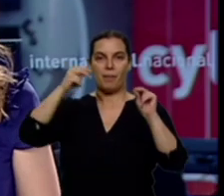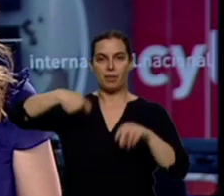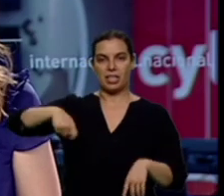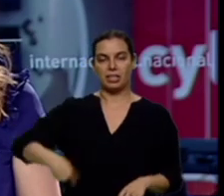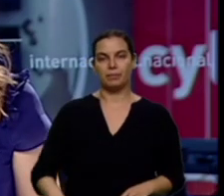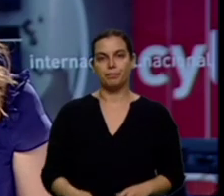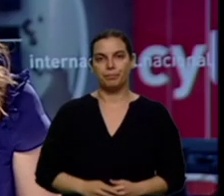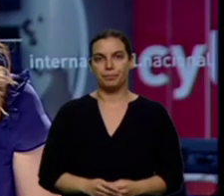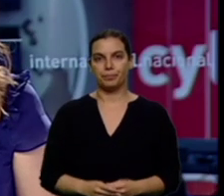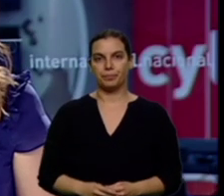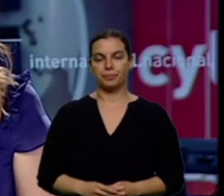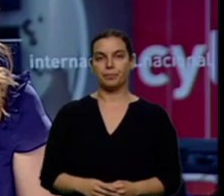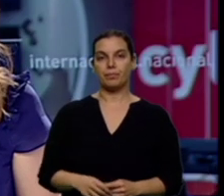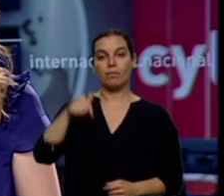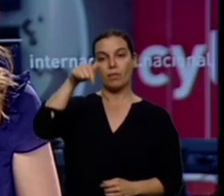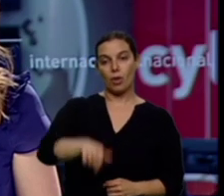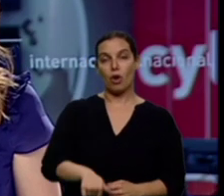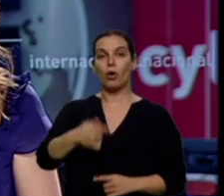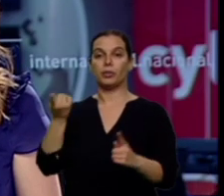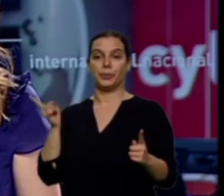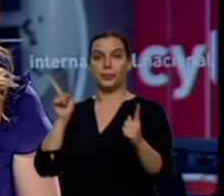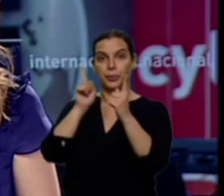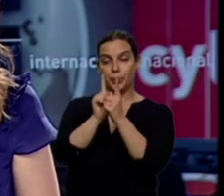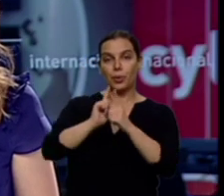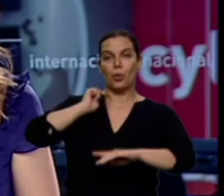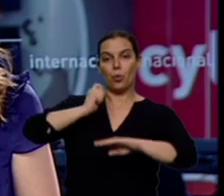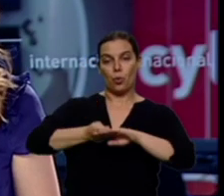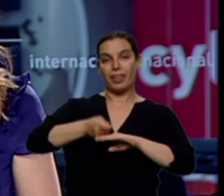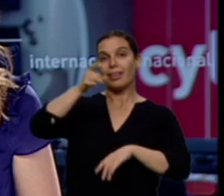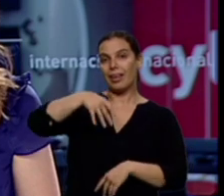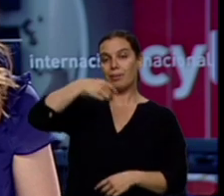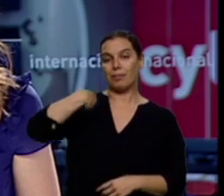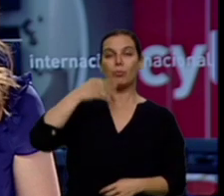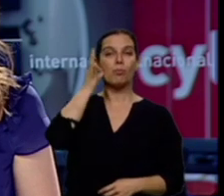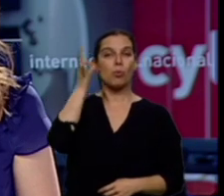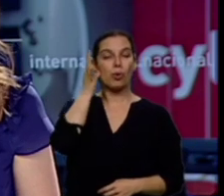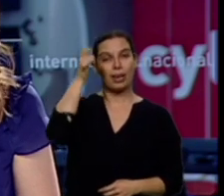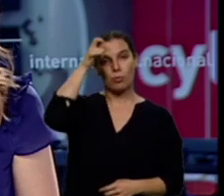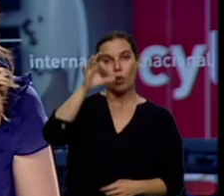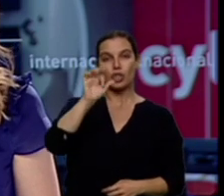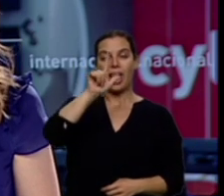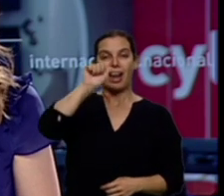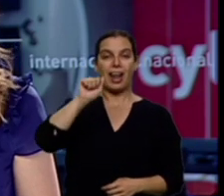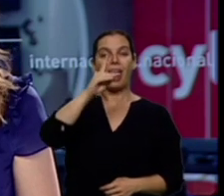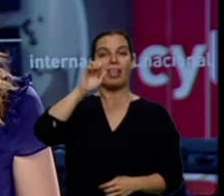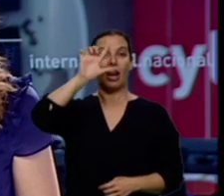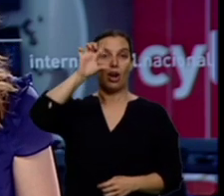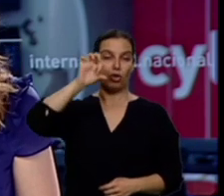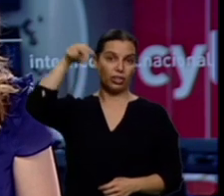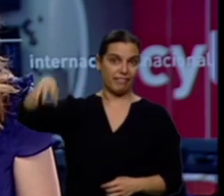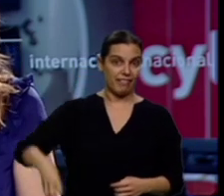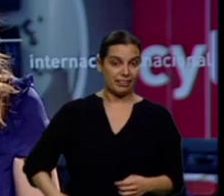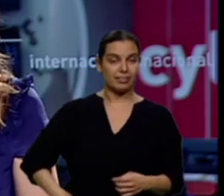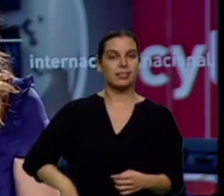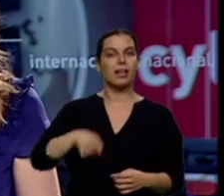Hoy pasará a disposición judicial el asesino confeso de Mónica, la mujer muerta en salas de los infantes. Él y también su hermano,